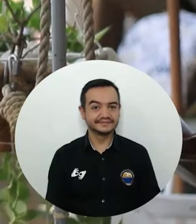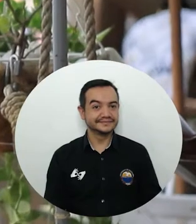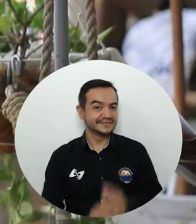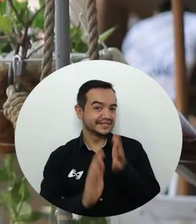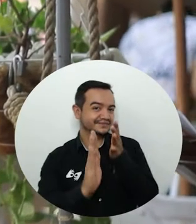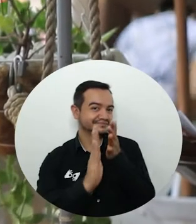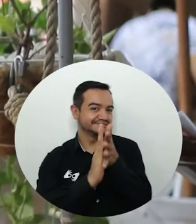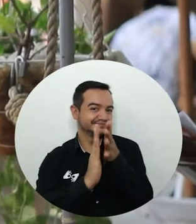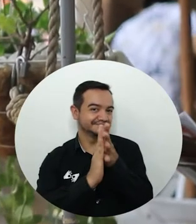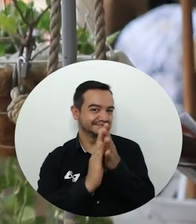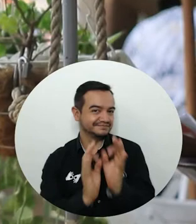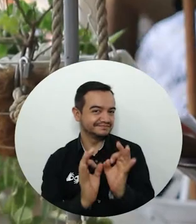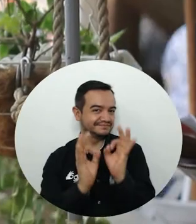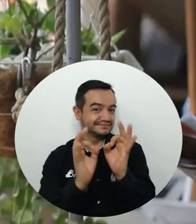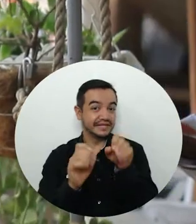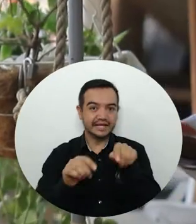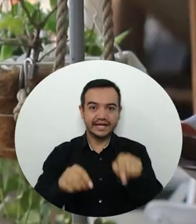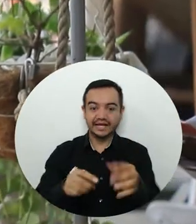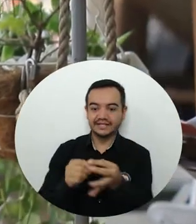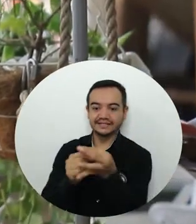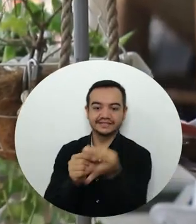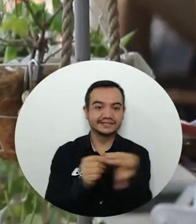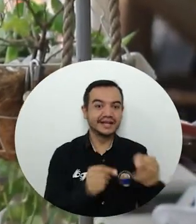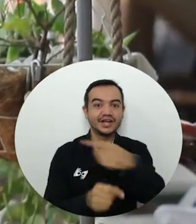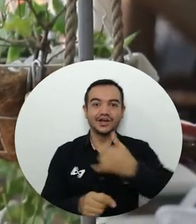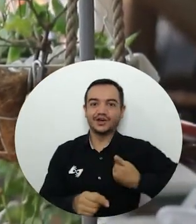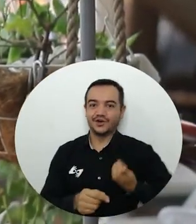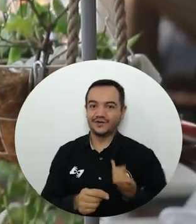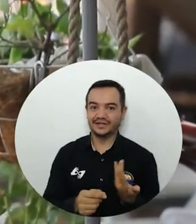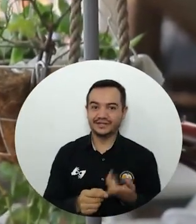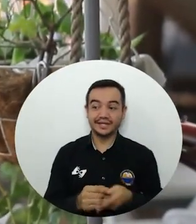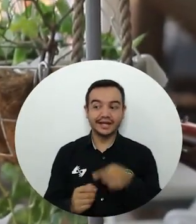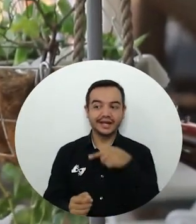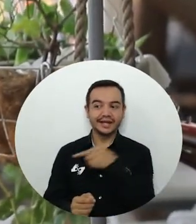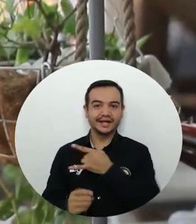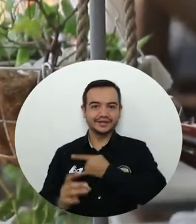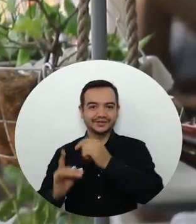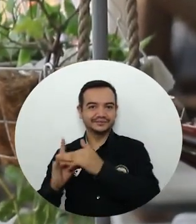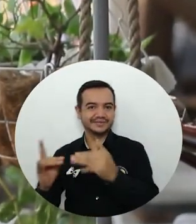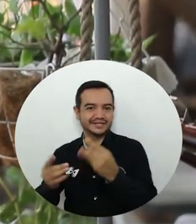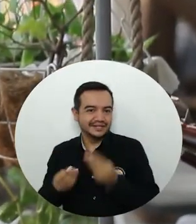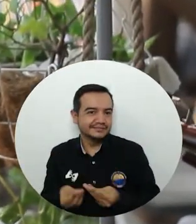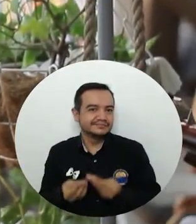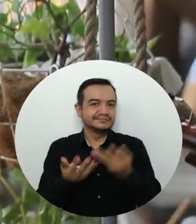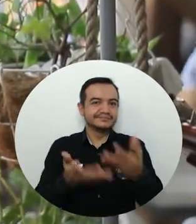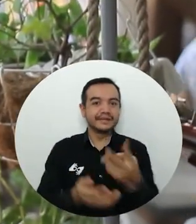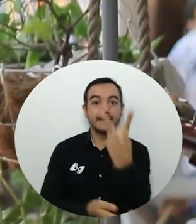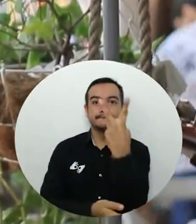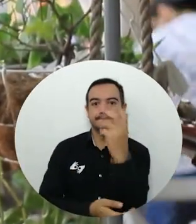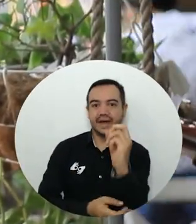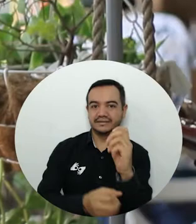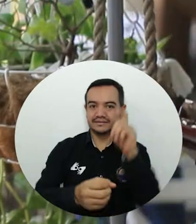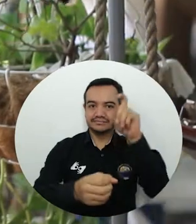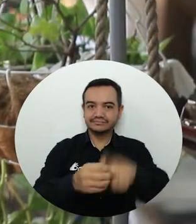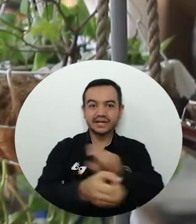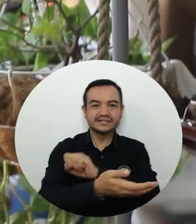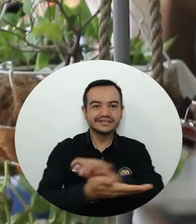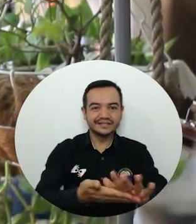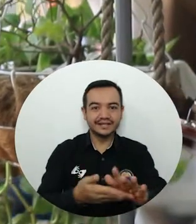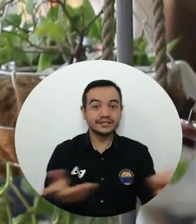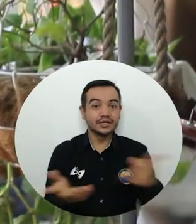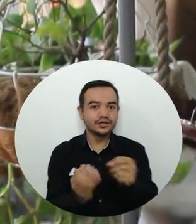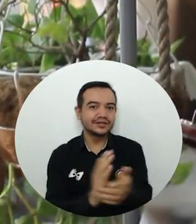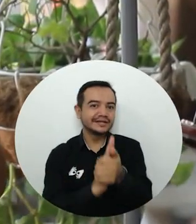Sigue en las buenas noticias para los jóvenes de nuestro departamento. UNI Magdalena entregó 20 nuevas becas para el programa Talento